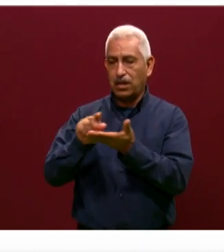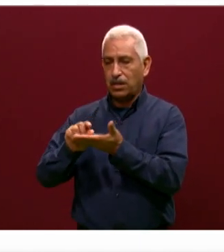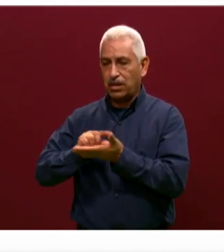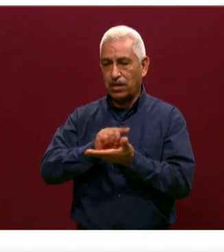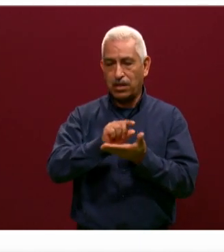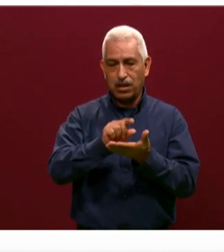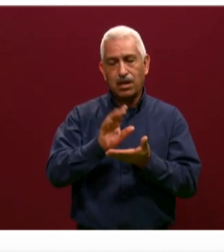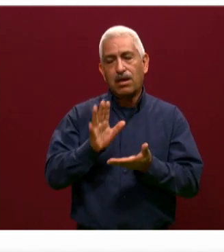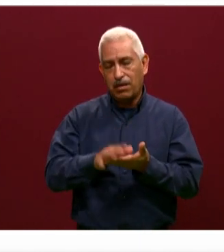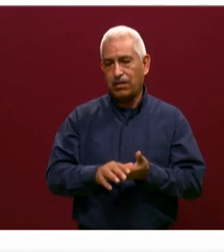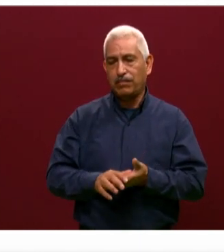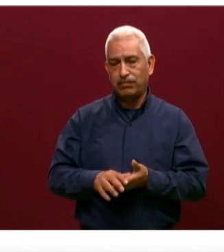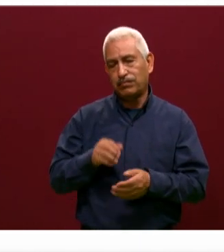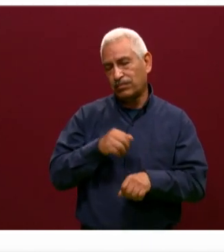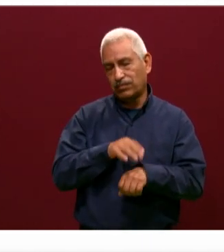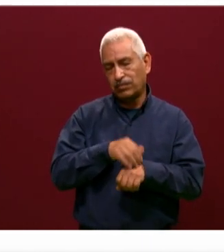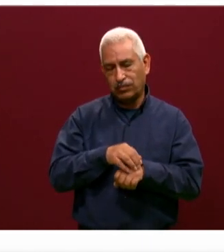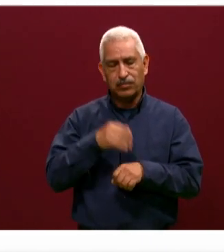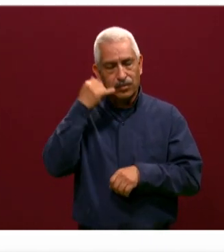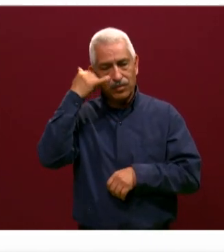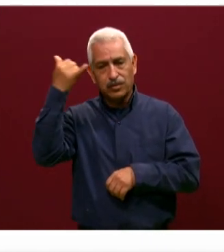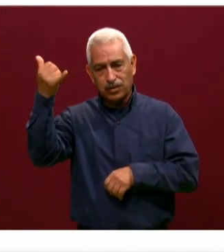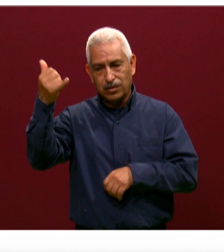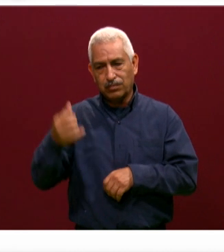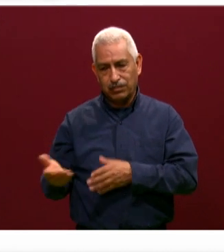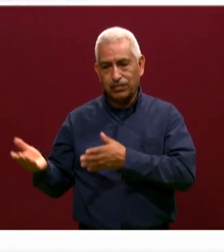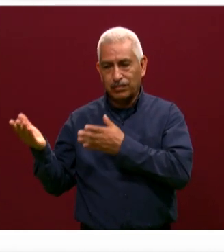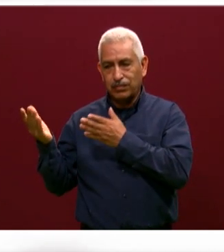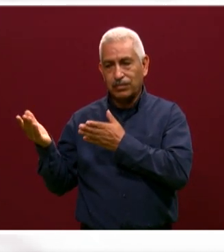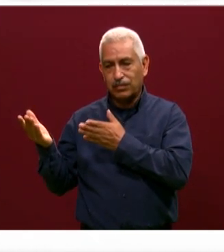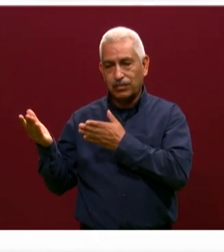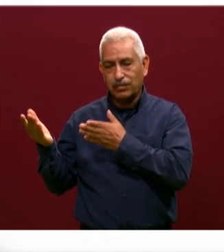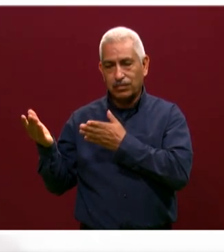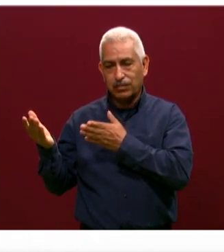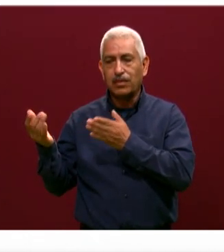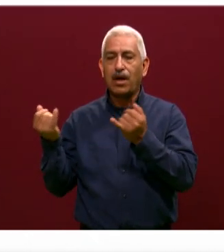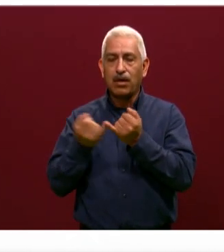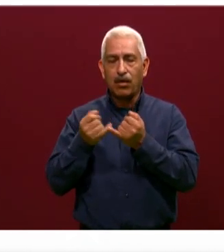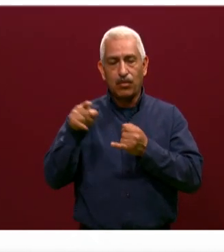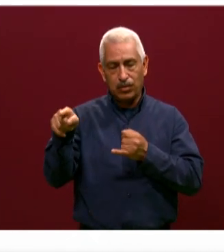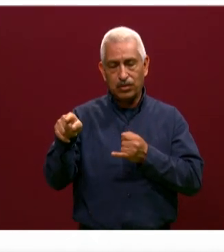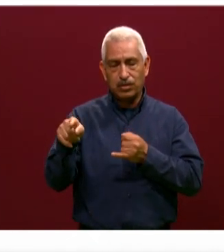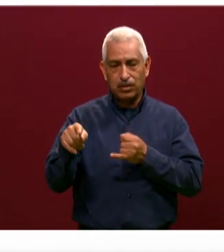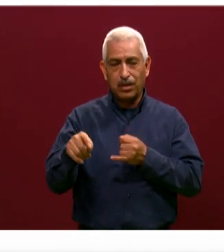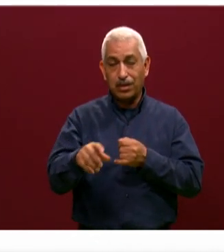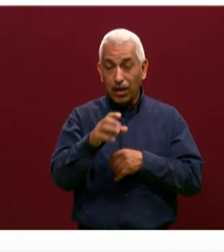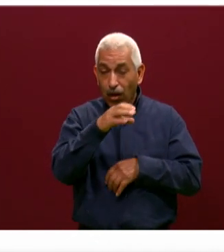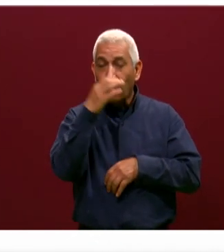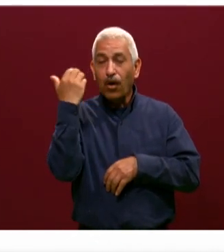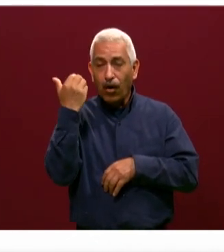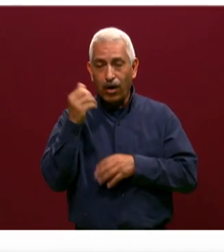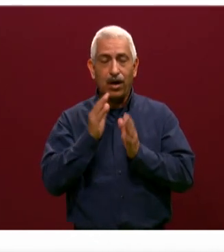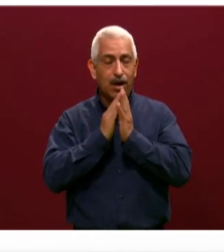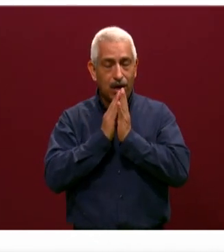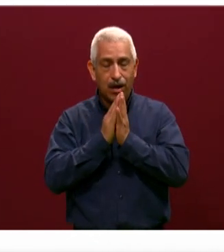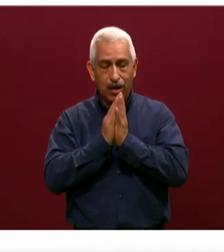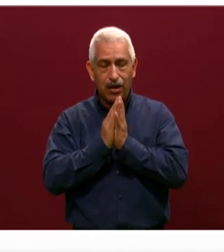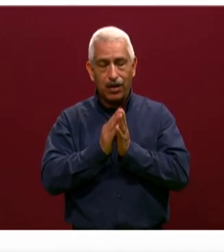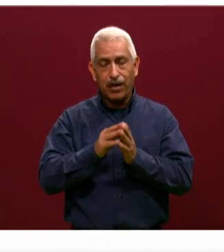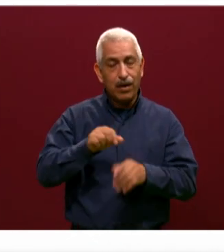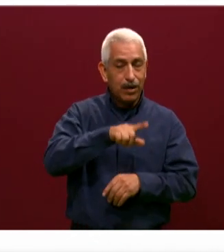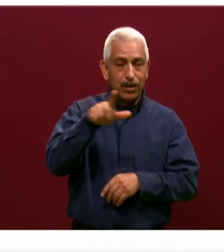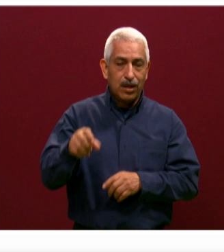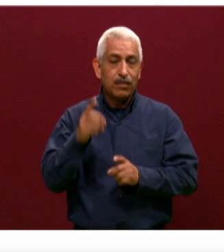Son oficiales del colegio. teléfono lo podemos dar? Claro que sí. Sí, Pueden llamarnos para todas sus dudas al